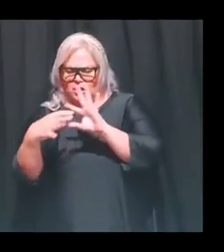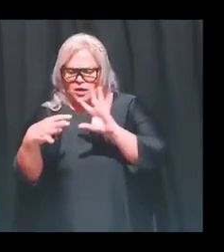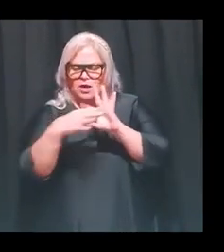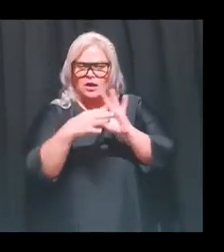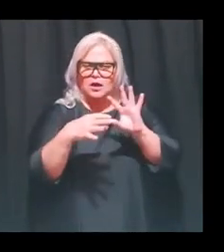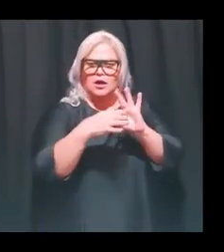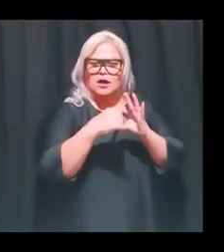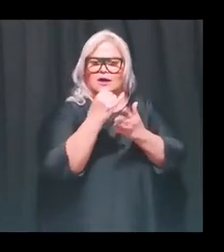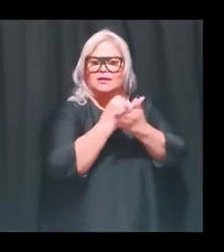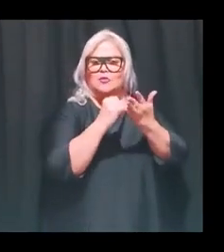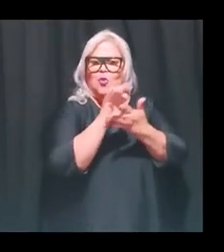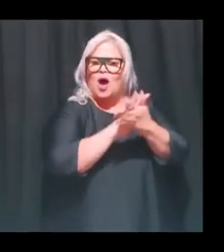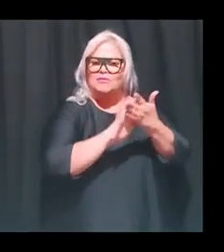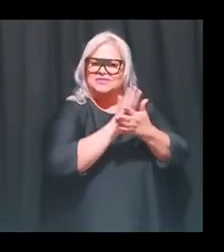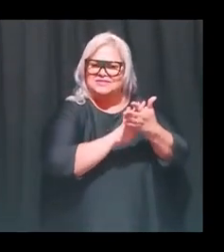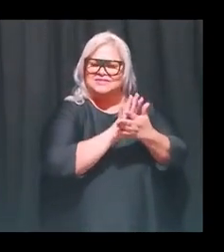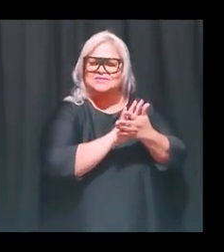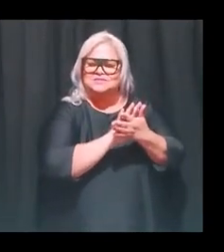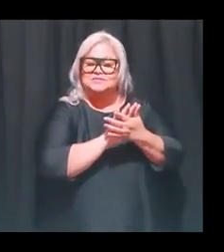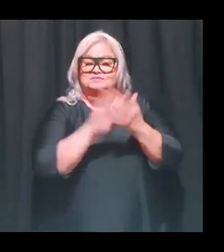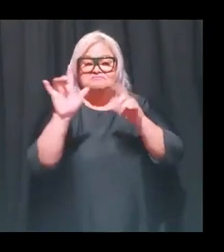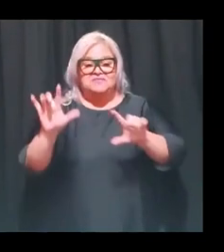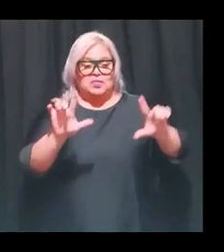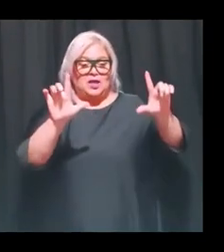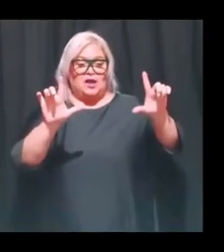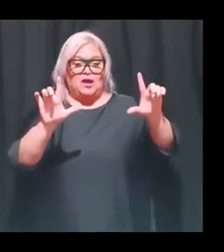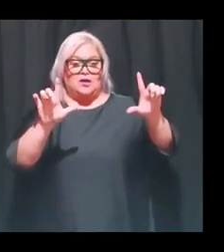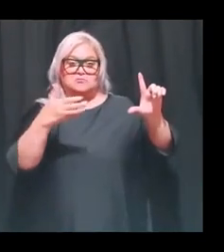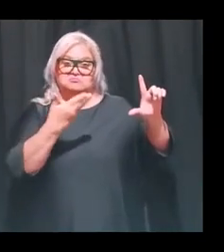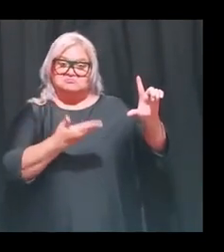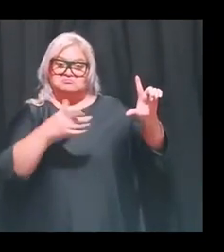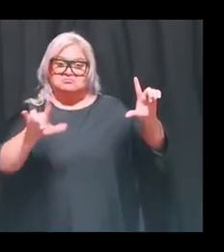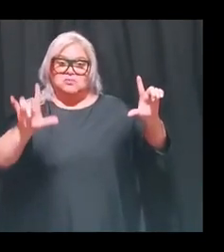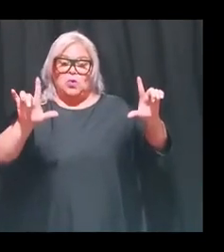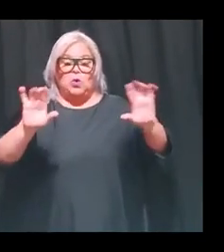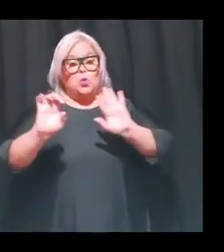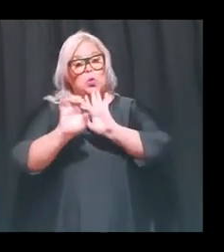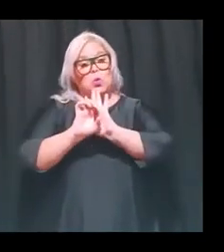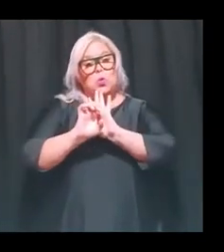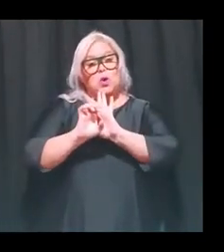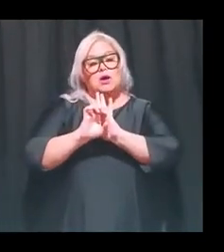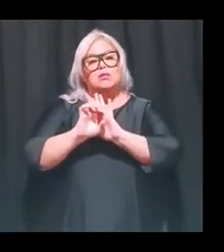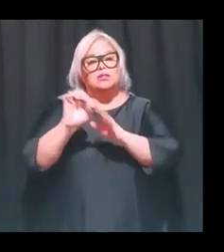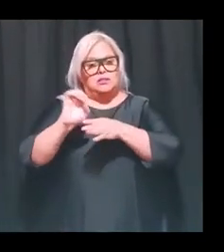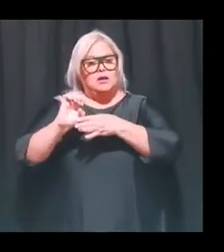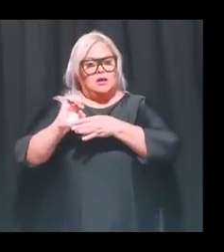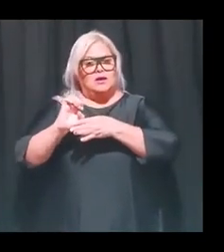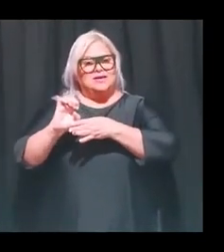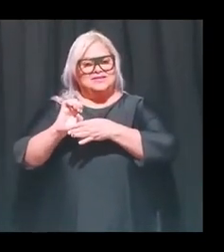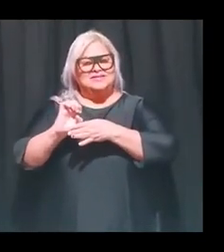abstracto. Y esta imagen que ustedes ven aquí, es un ejemplo del ejercicio.